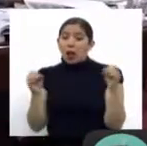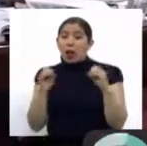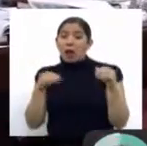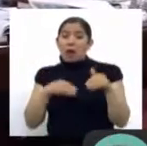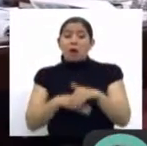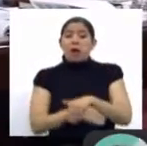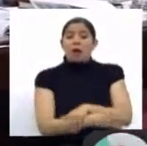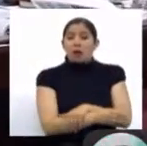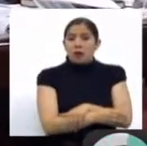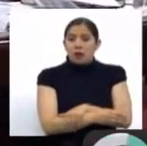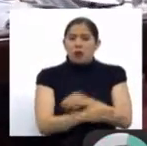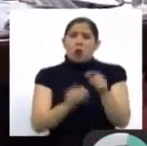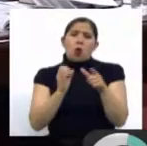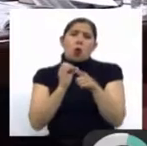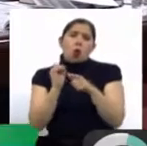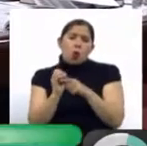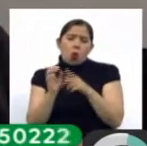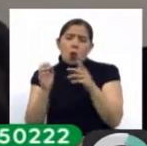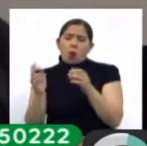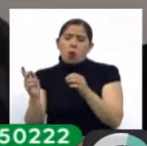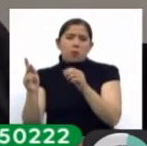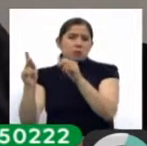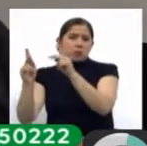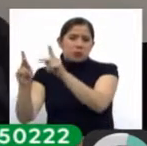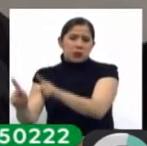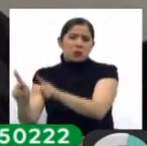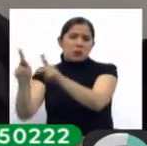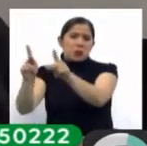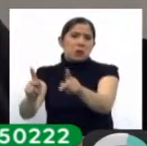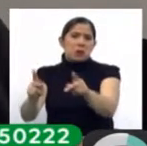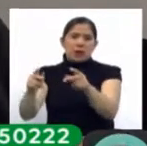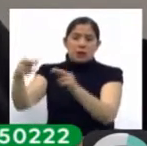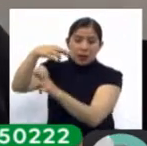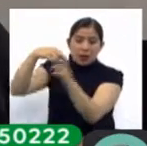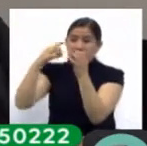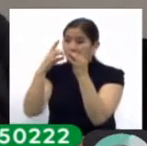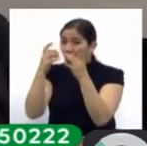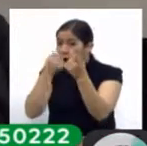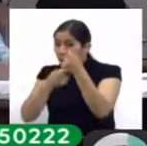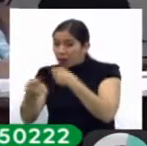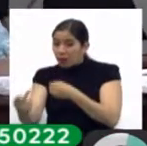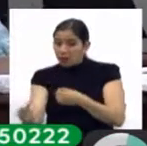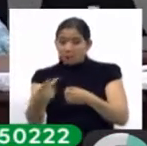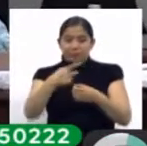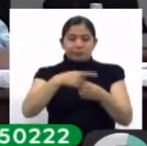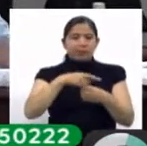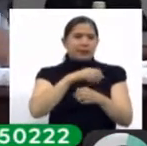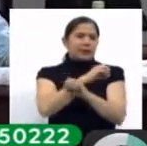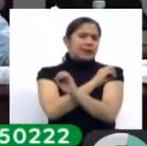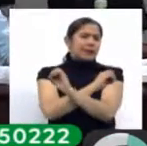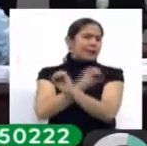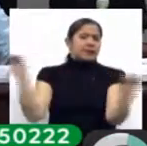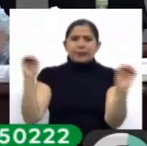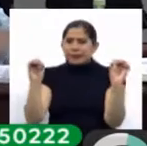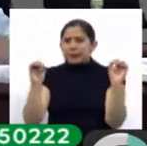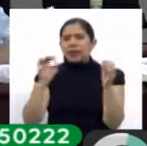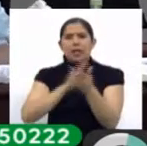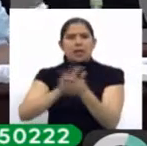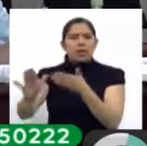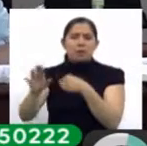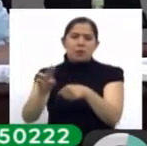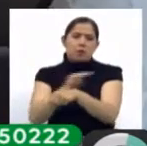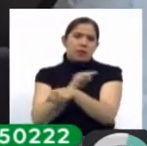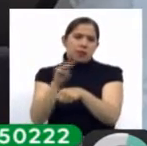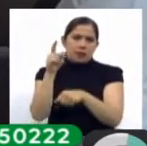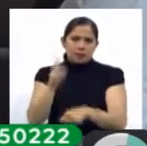participación de personas vinculadas al narcotráfico dentro de lo que es el Ministerio Público y el órgano judicial.